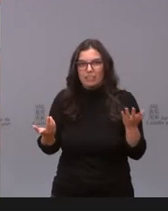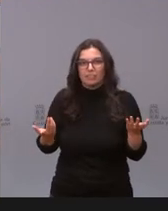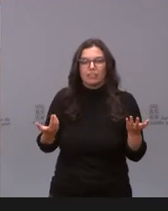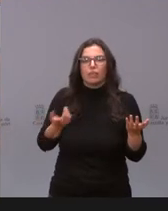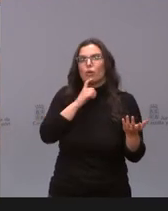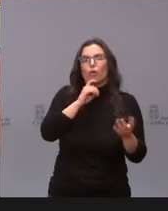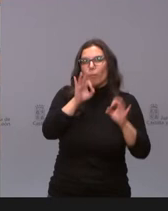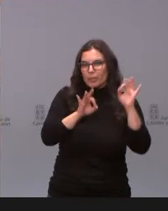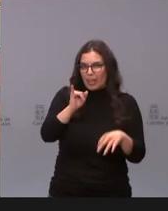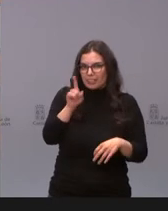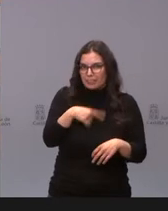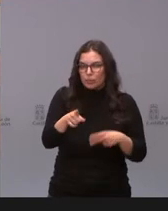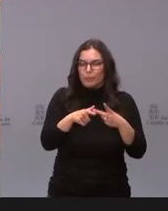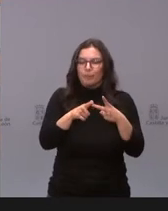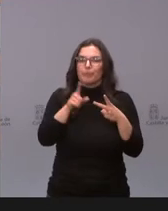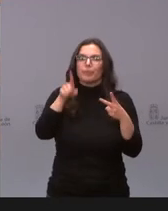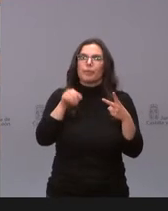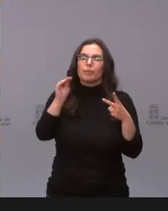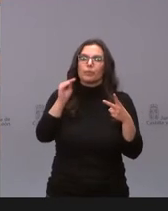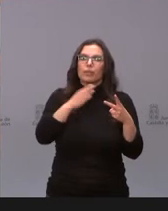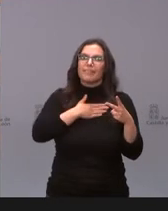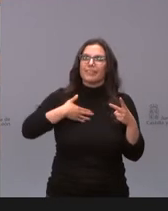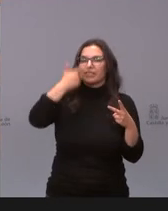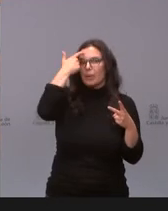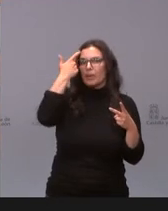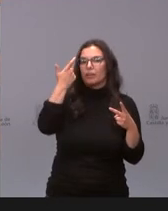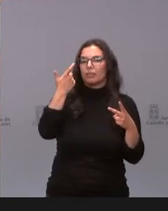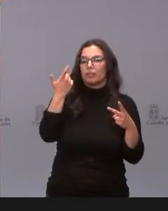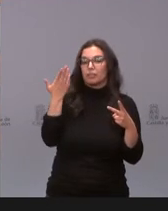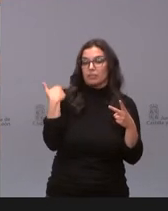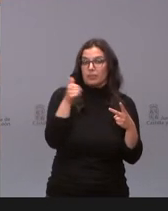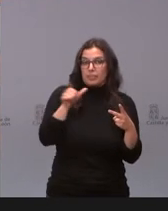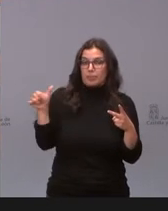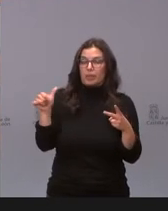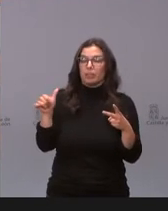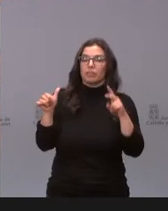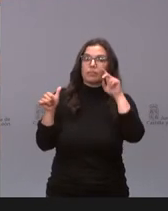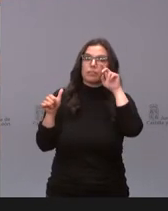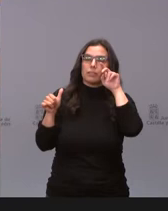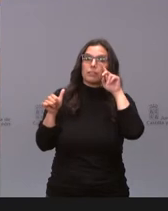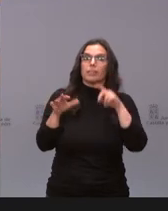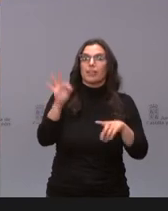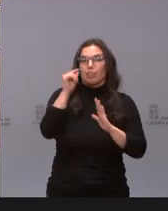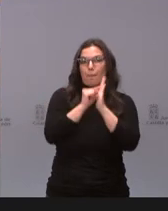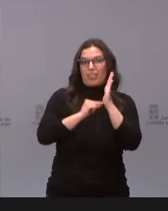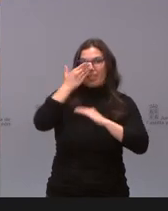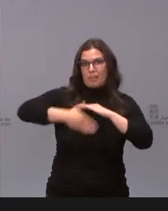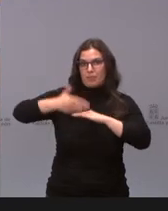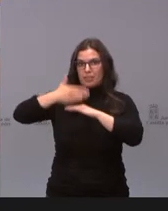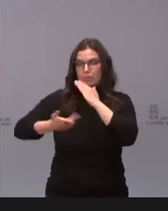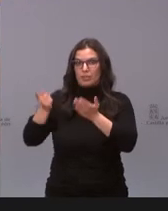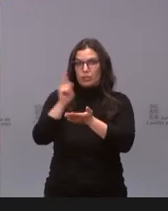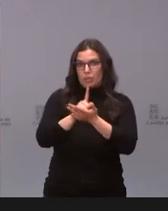ese sentido. Y por otra parte, sí me gustaría saber, hace una semana, cuando se decidió aplicar nuevas medidas restrictivas en los